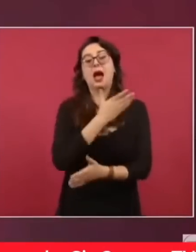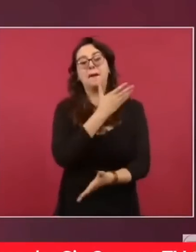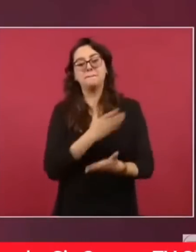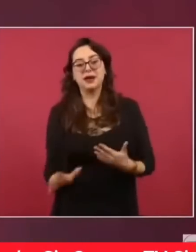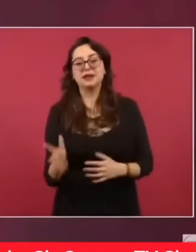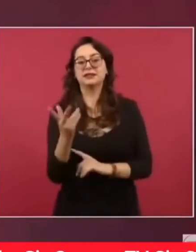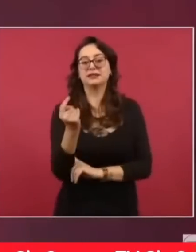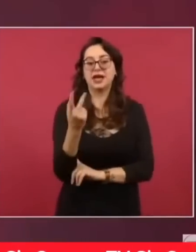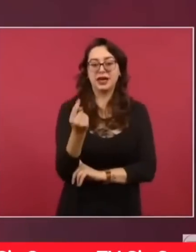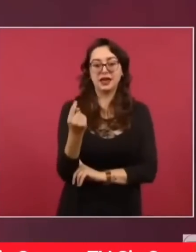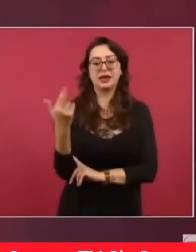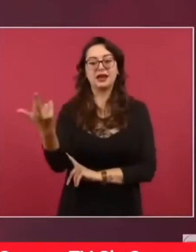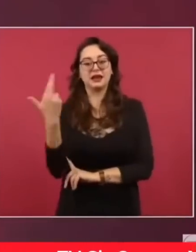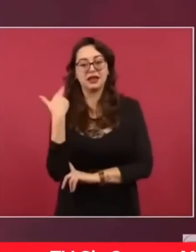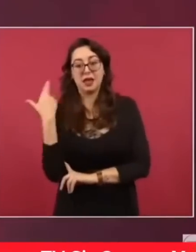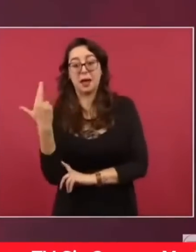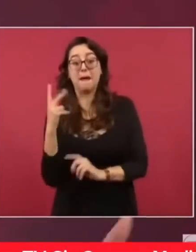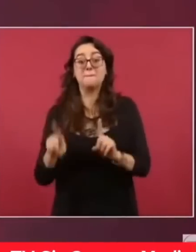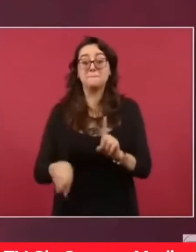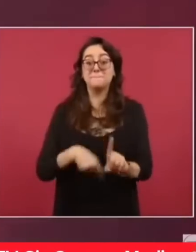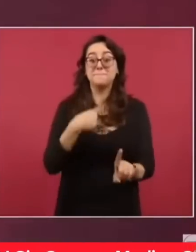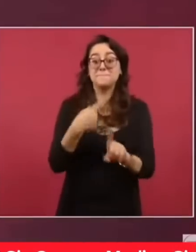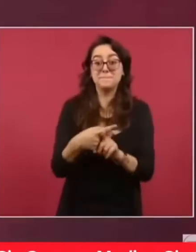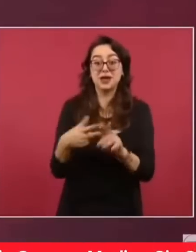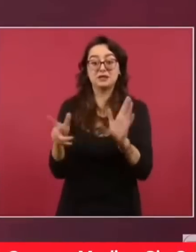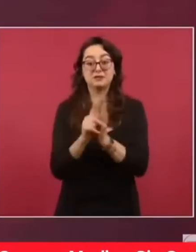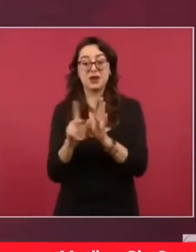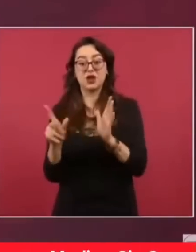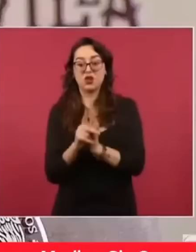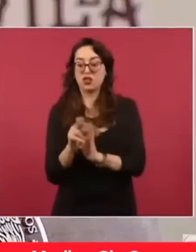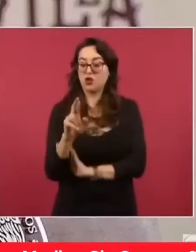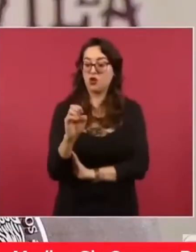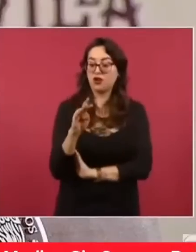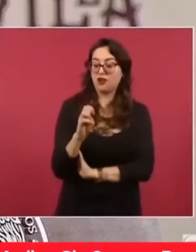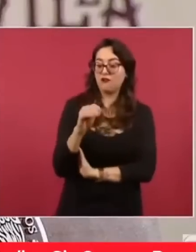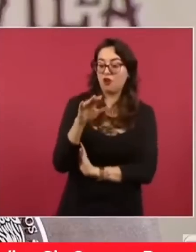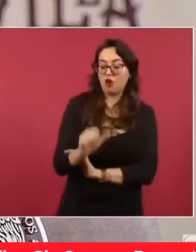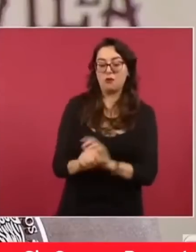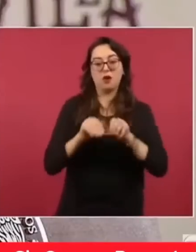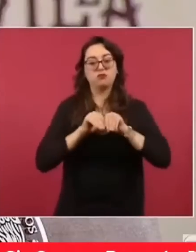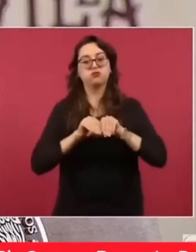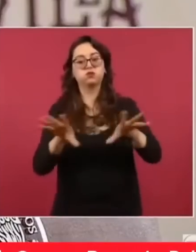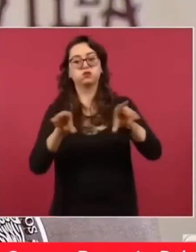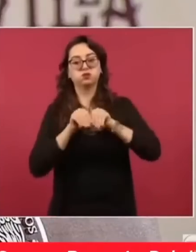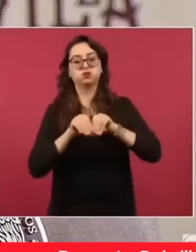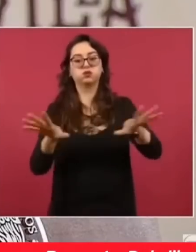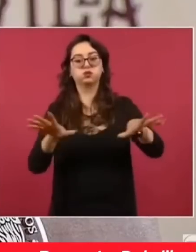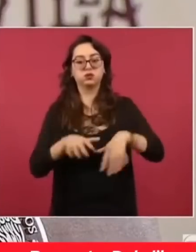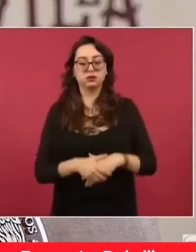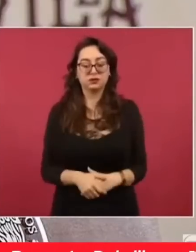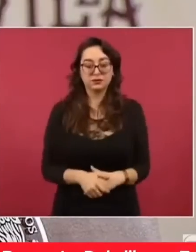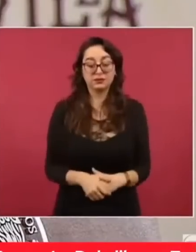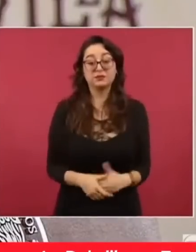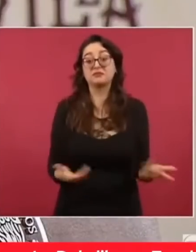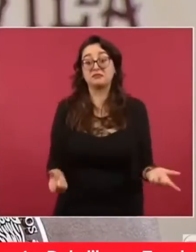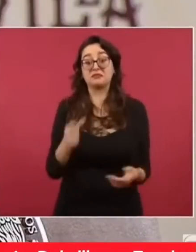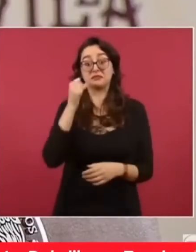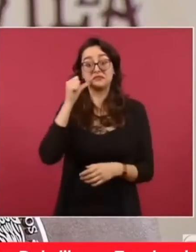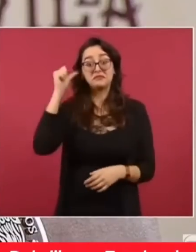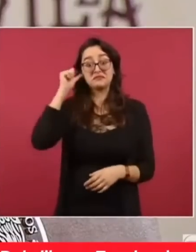y dos portadas del diario Reforma, como era de esperarse. Apenas ayer este periódico público a ocho columnas